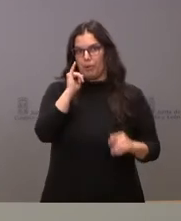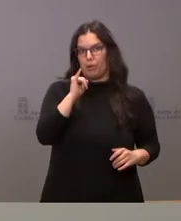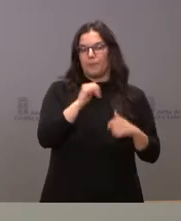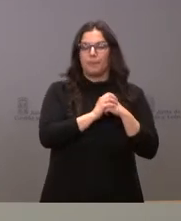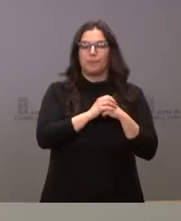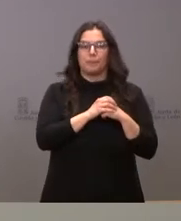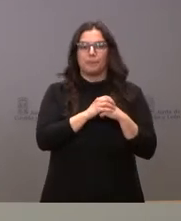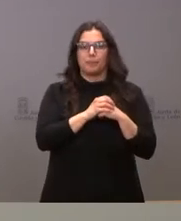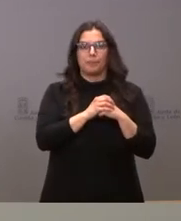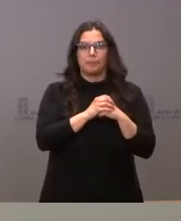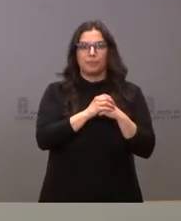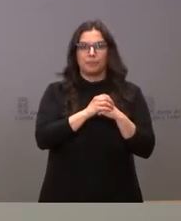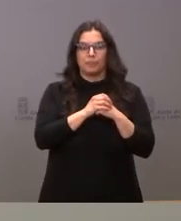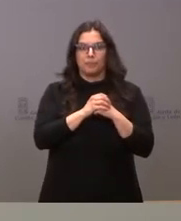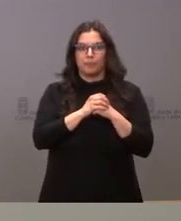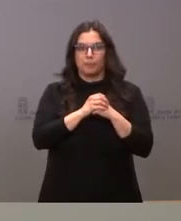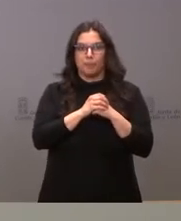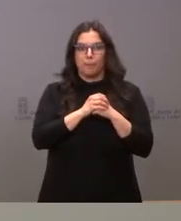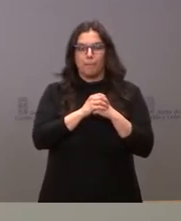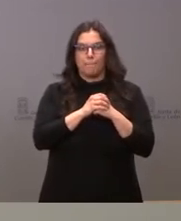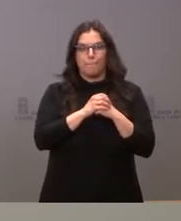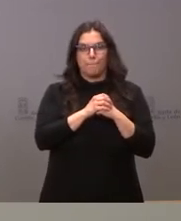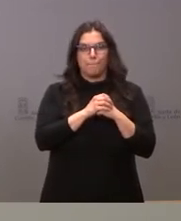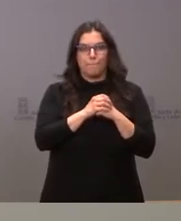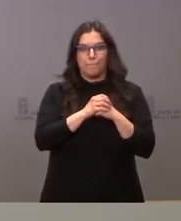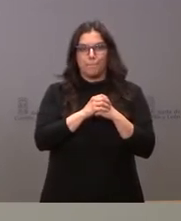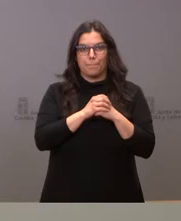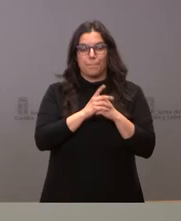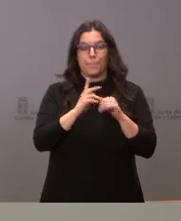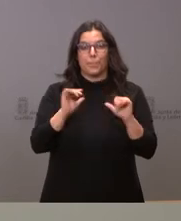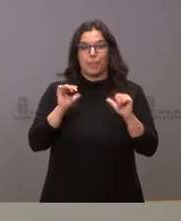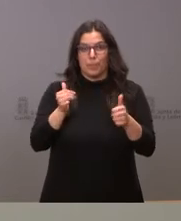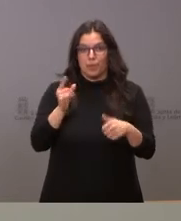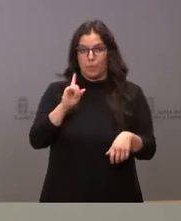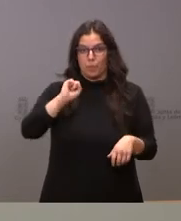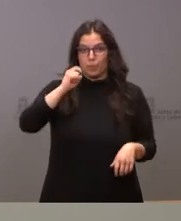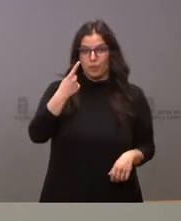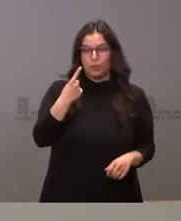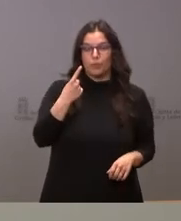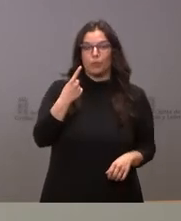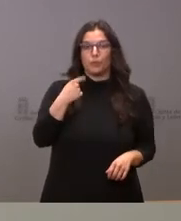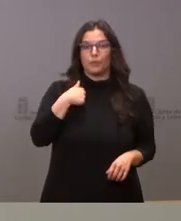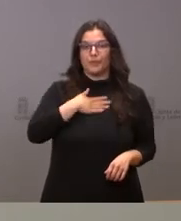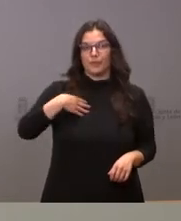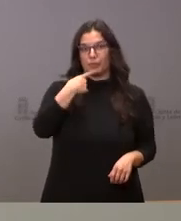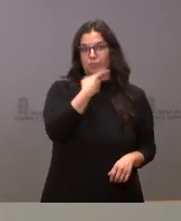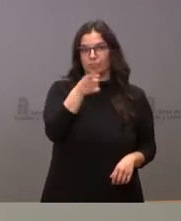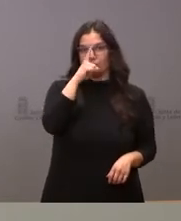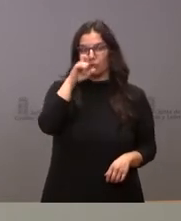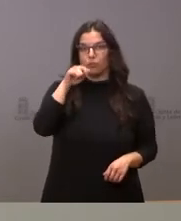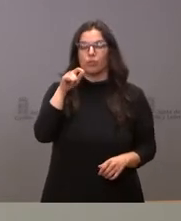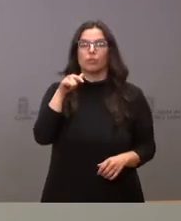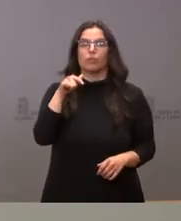comenzar, quisiera recordar que hoy es el Día